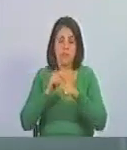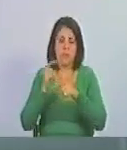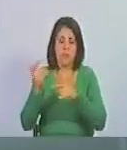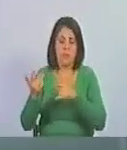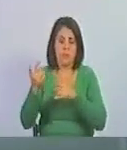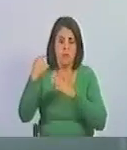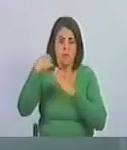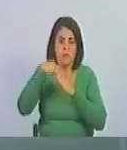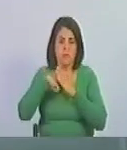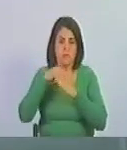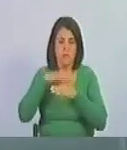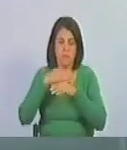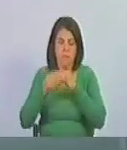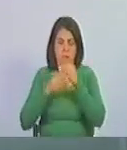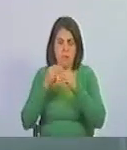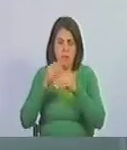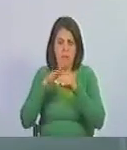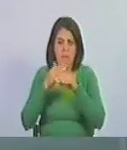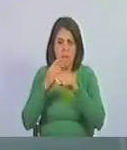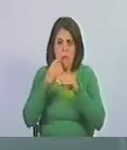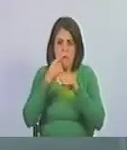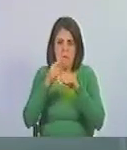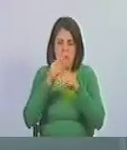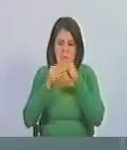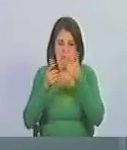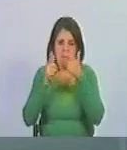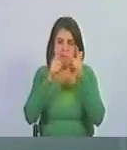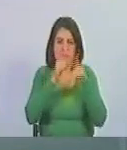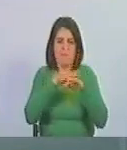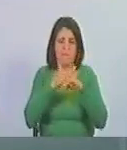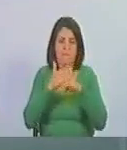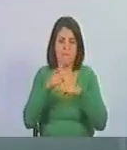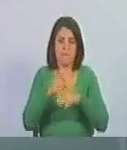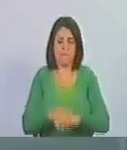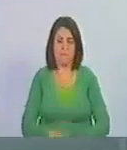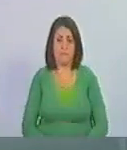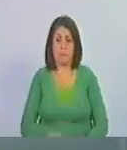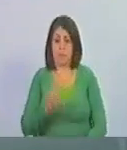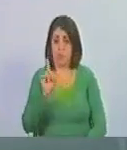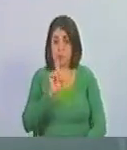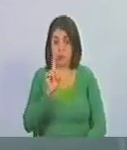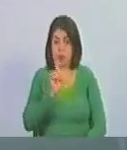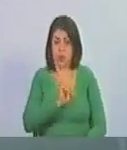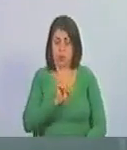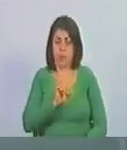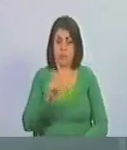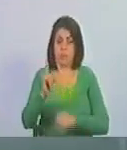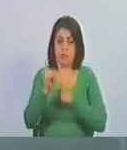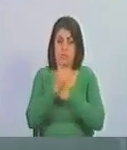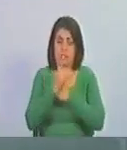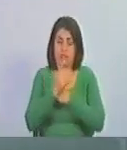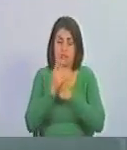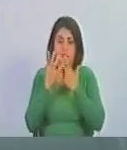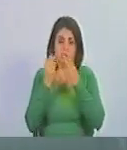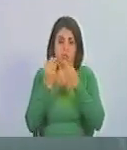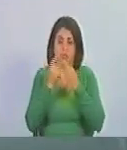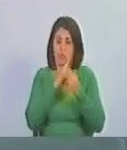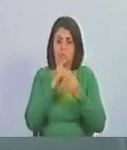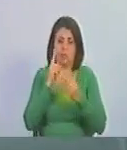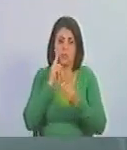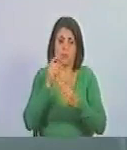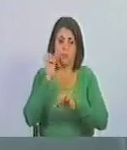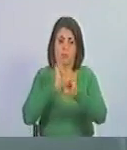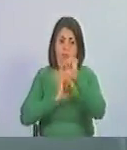nacer. Y ni se ha de permitir que no que con el engaño del santo nombre se